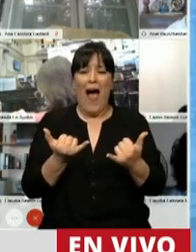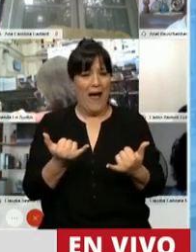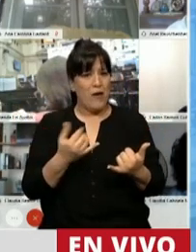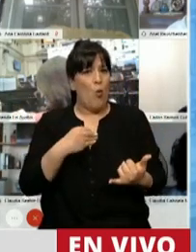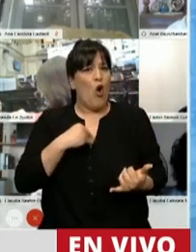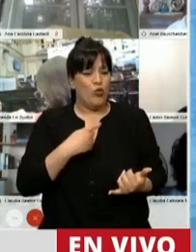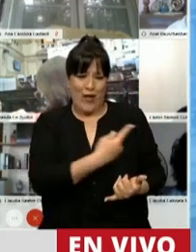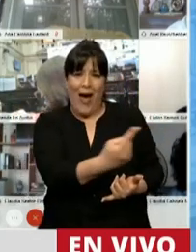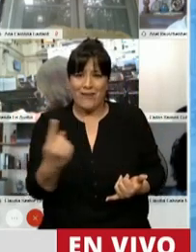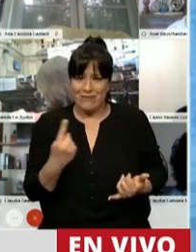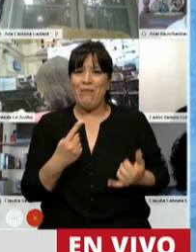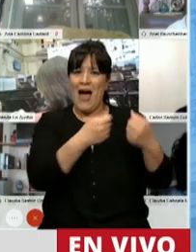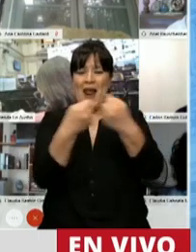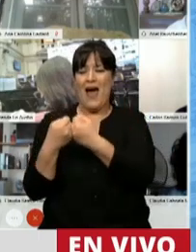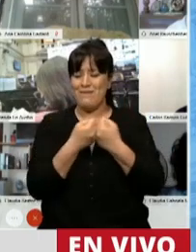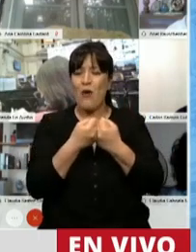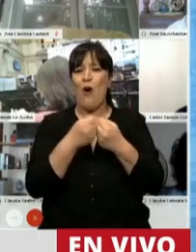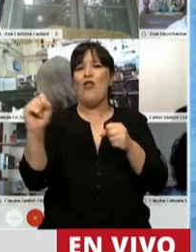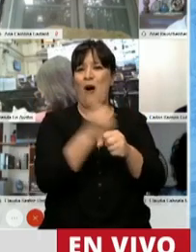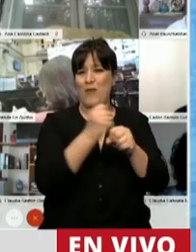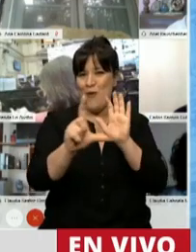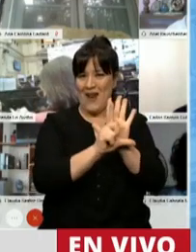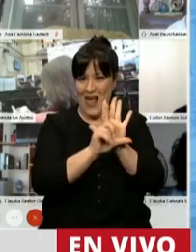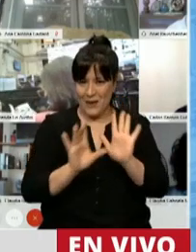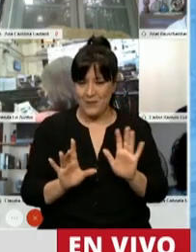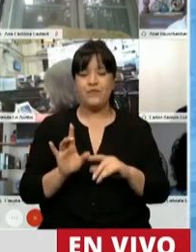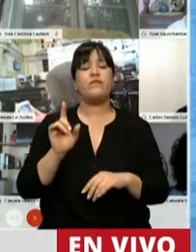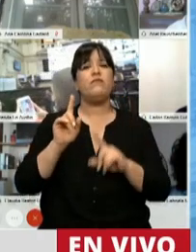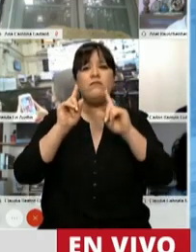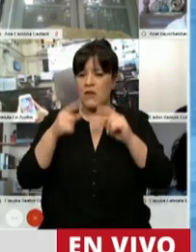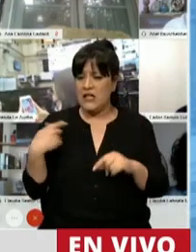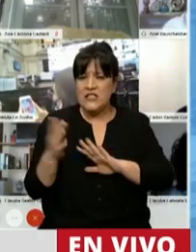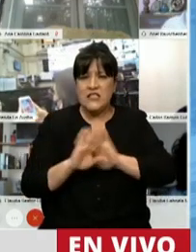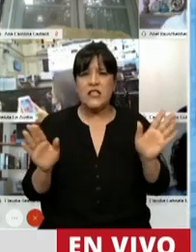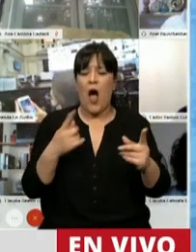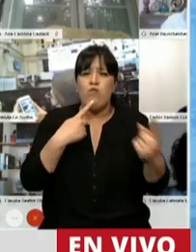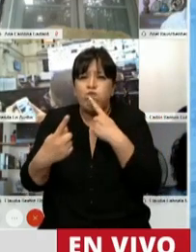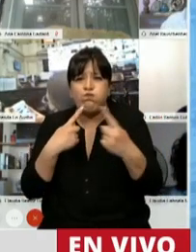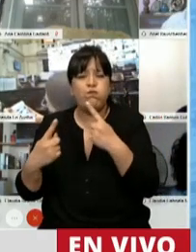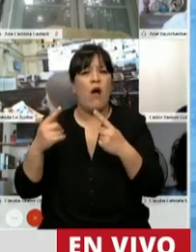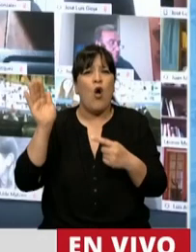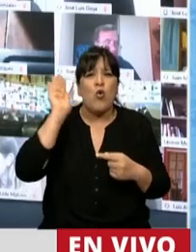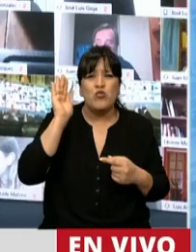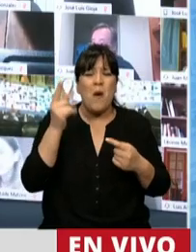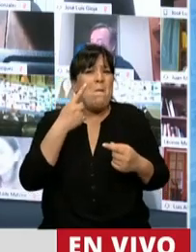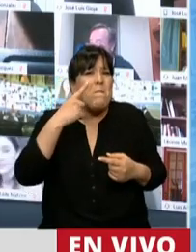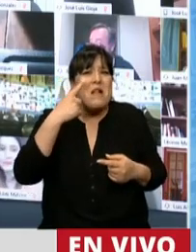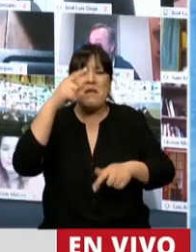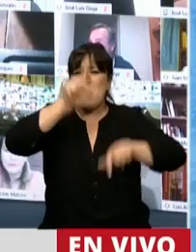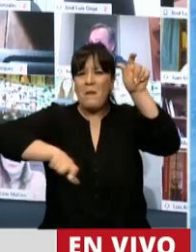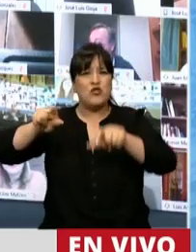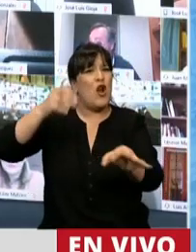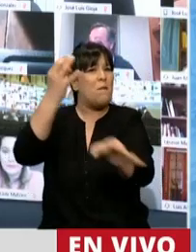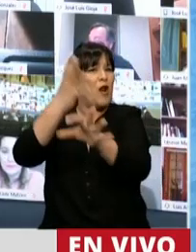costado todo lo que tiene que ver con esta hipocresía o falta de honestidad intelectual. Creo